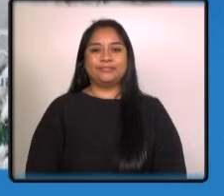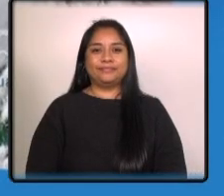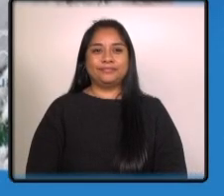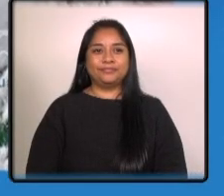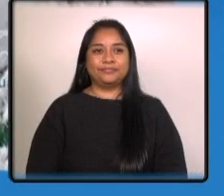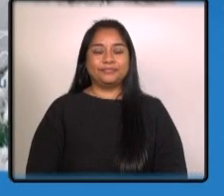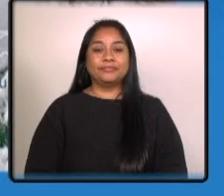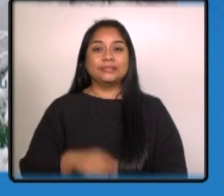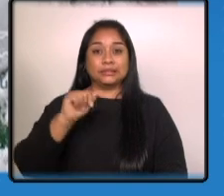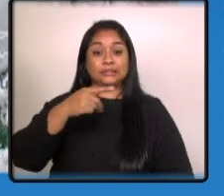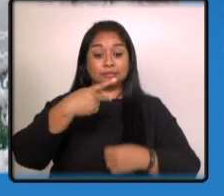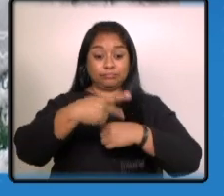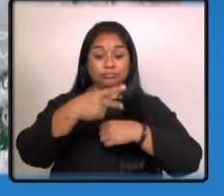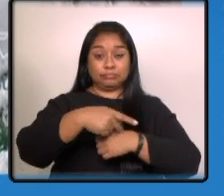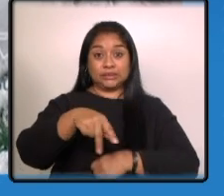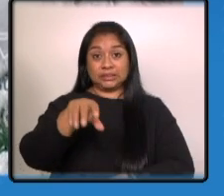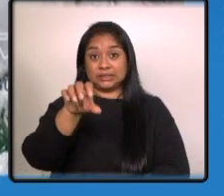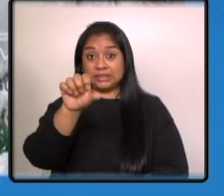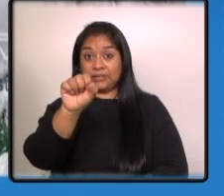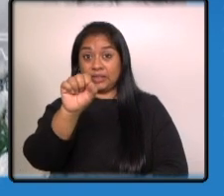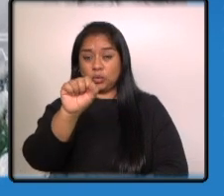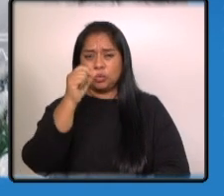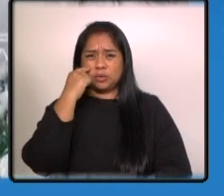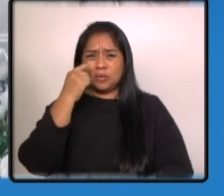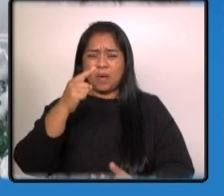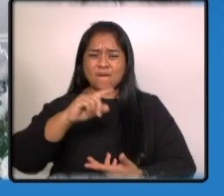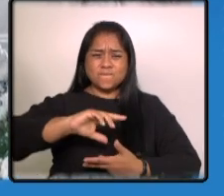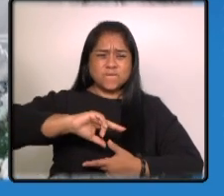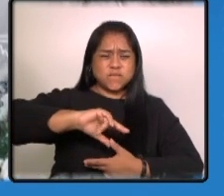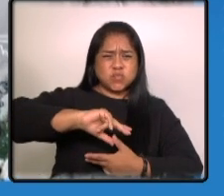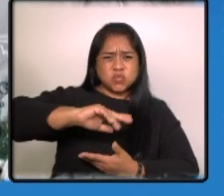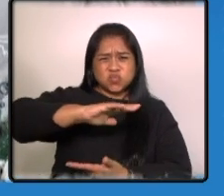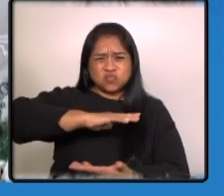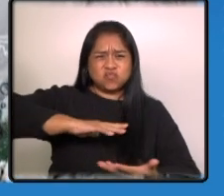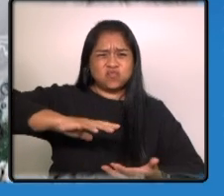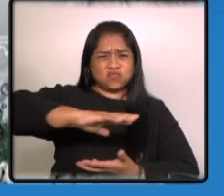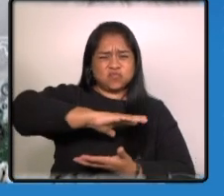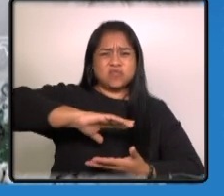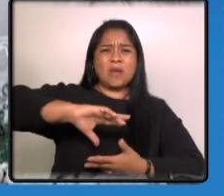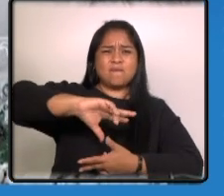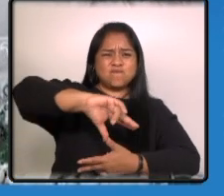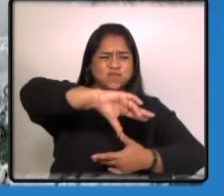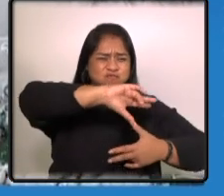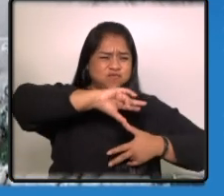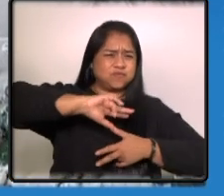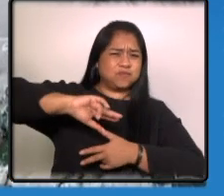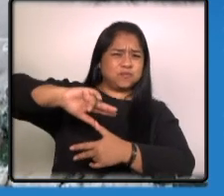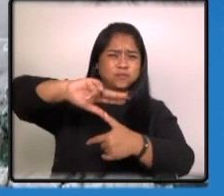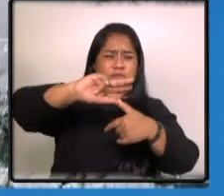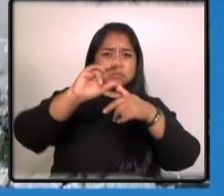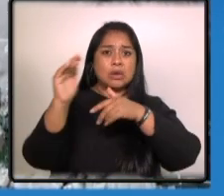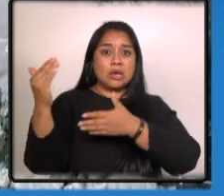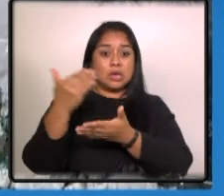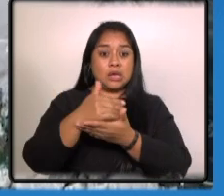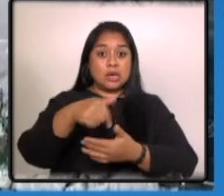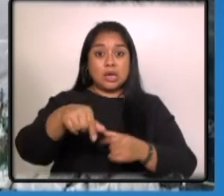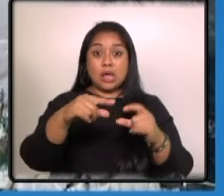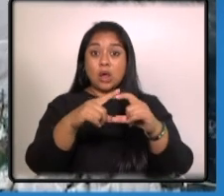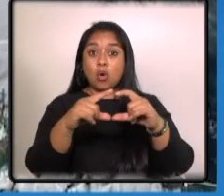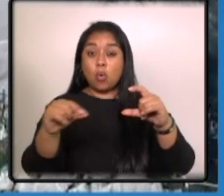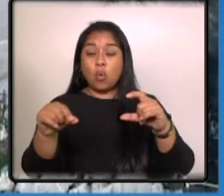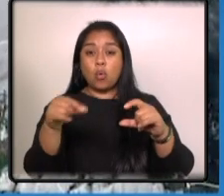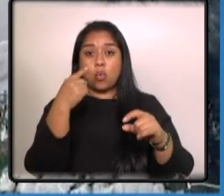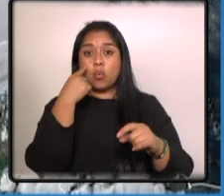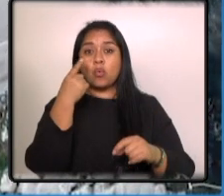la tarde de este sábado la tormenta tropical Beryl se convirtió en huracán ante esto la coordinadora nacional